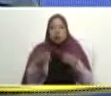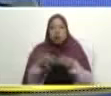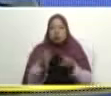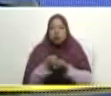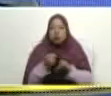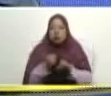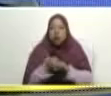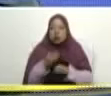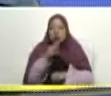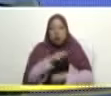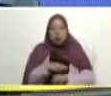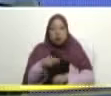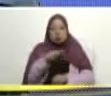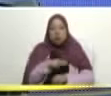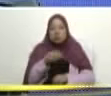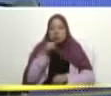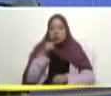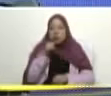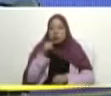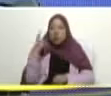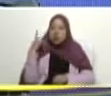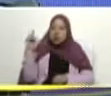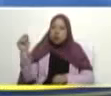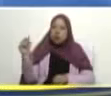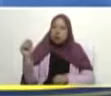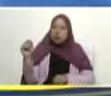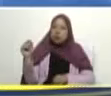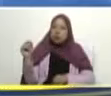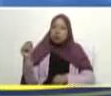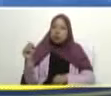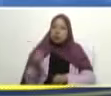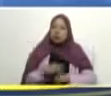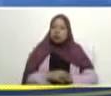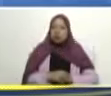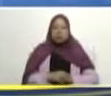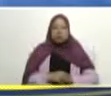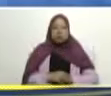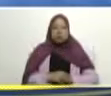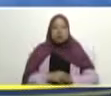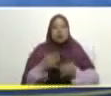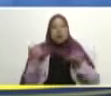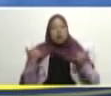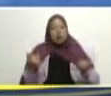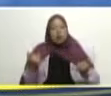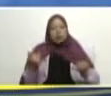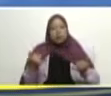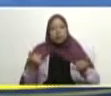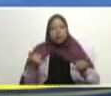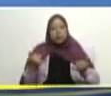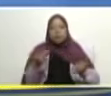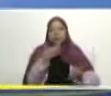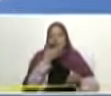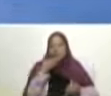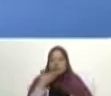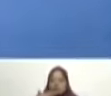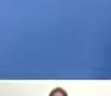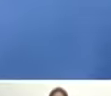el ministro Teyechea se va para allá a la canchita donde están ustedes ahorita Irene ¿qué te parece?